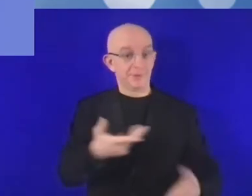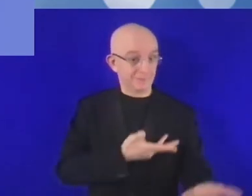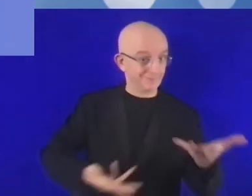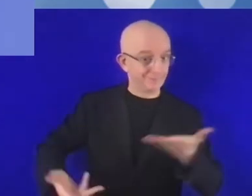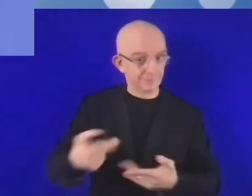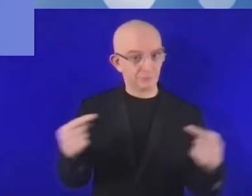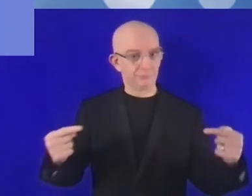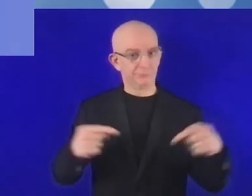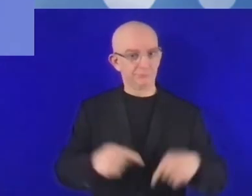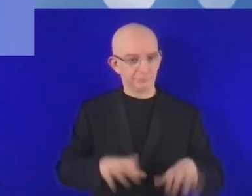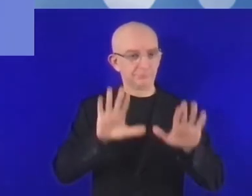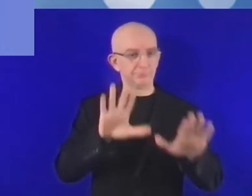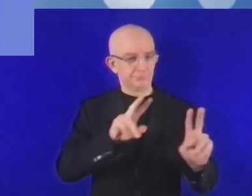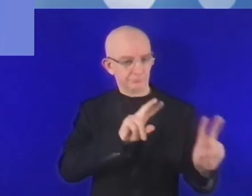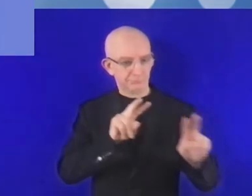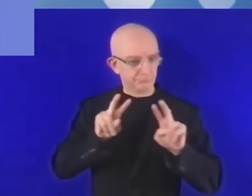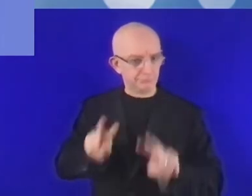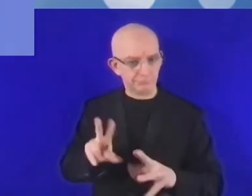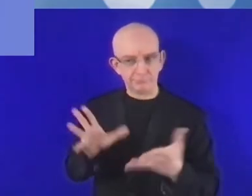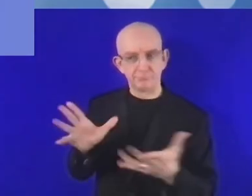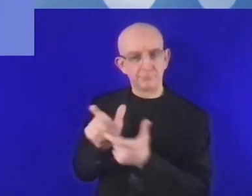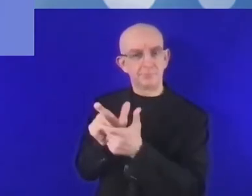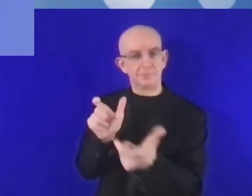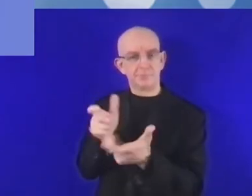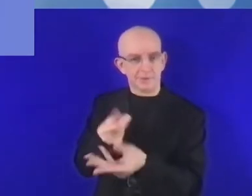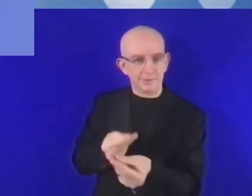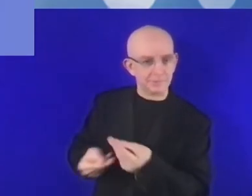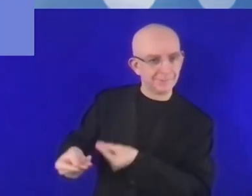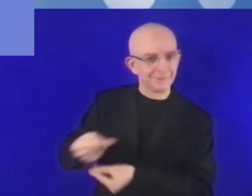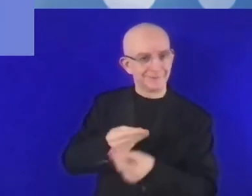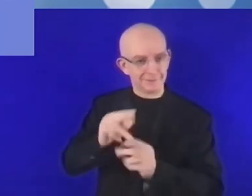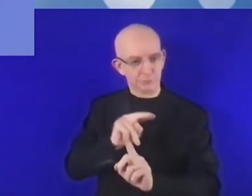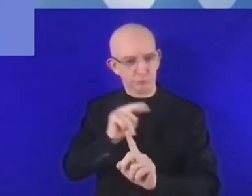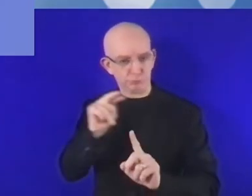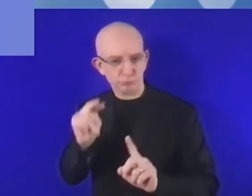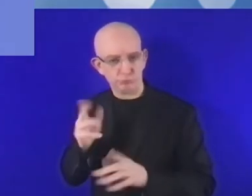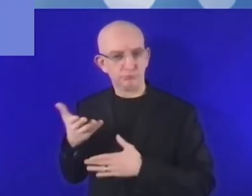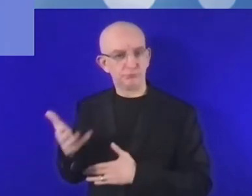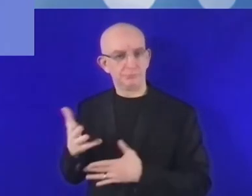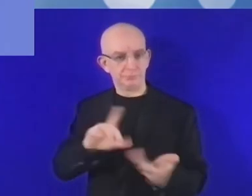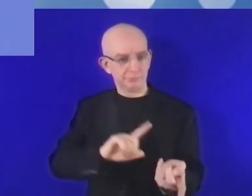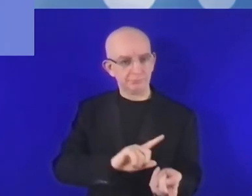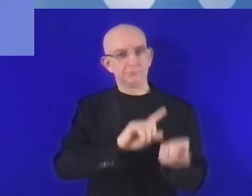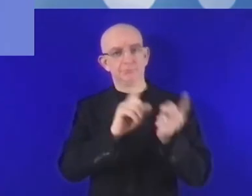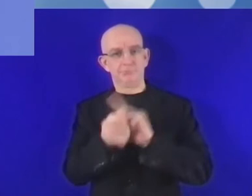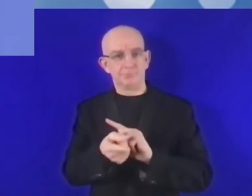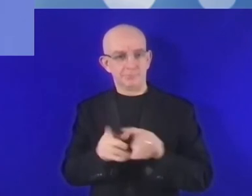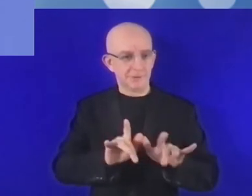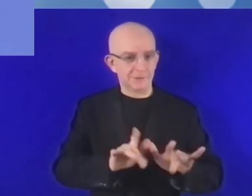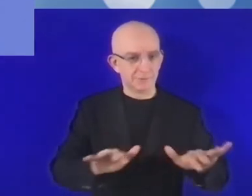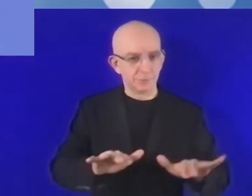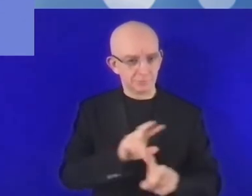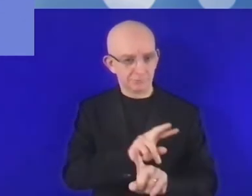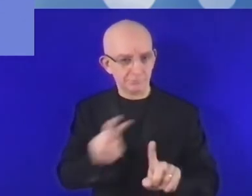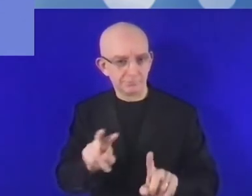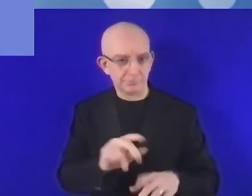y miremos ahora el aspecto empresarial en cuanto a la revolución digital. Vamos ahora a preguntar sobre